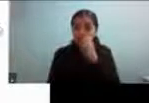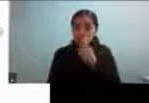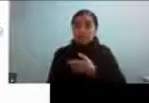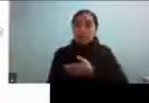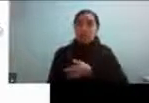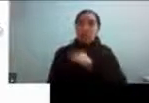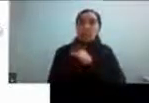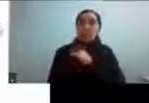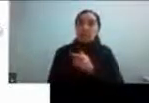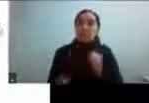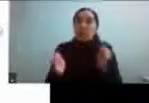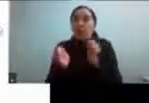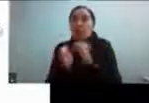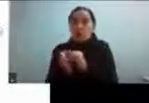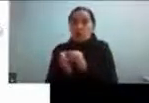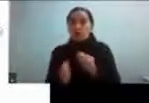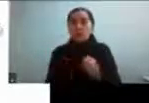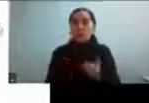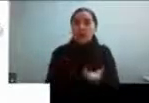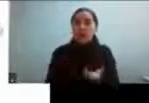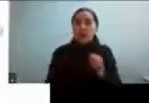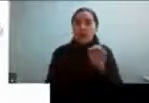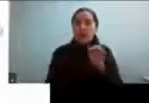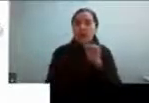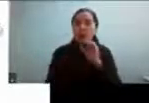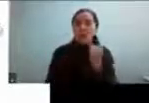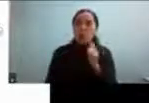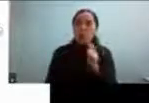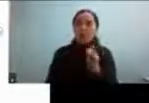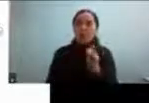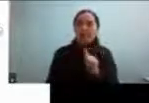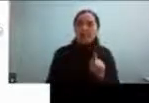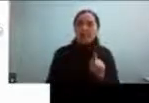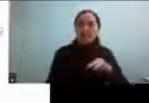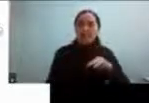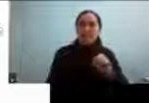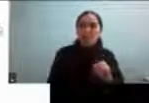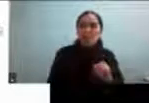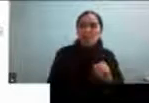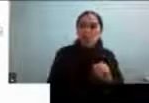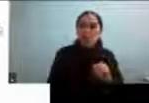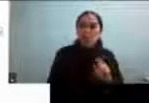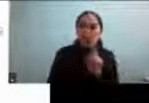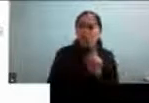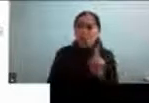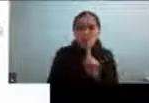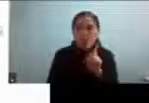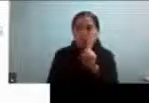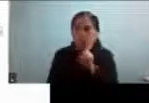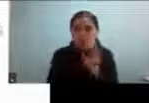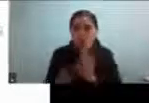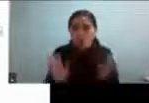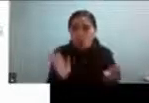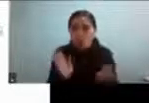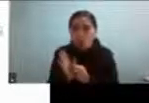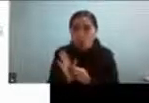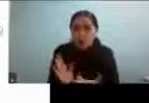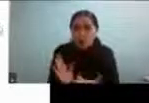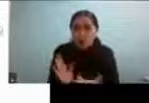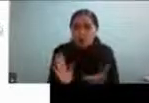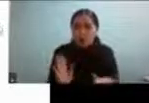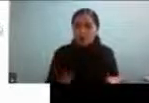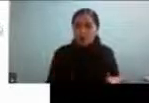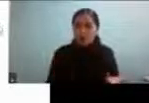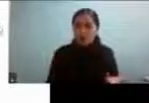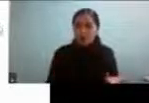con autismo y él me aclaró muy rápidamente que él no tenía nada entonces él no podía ser con autismo